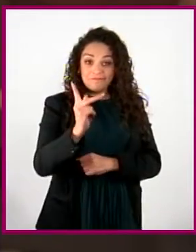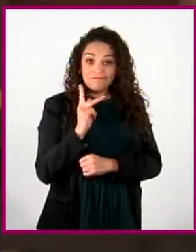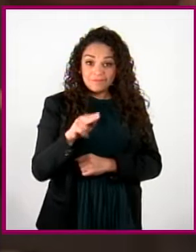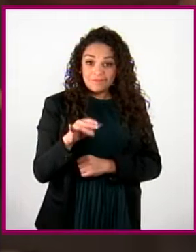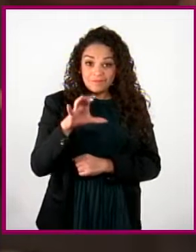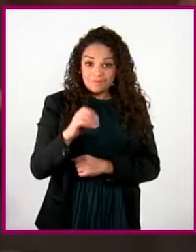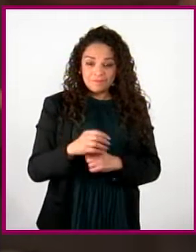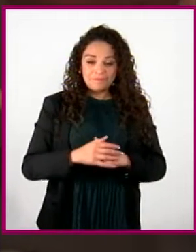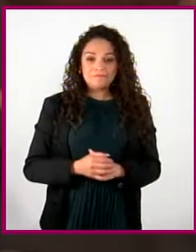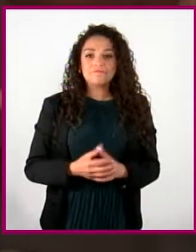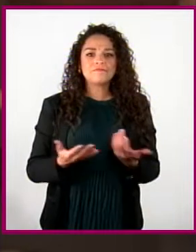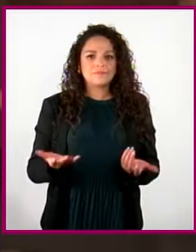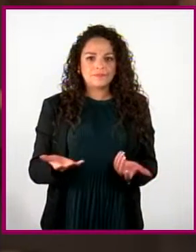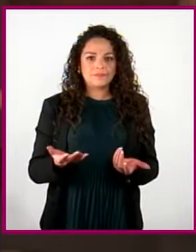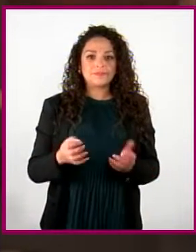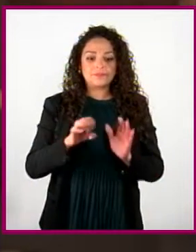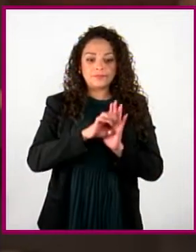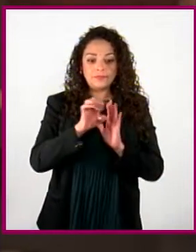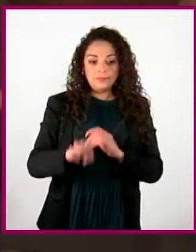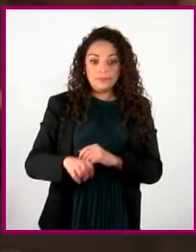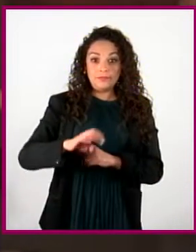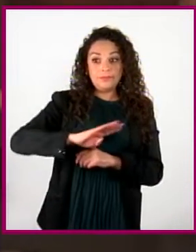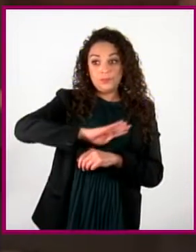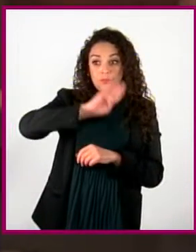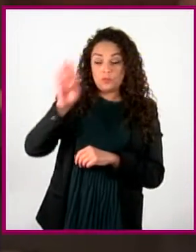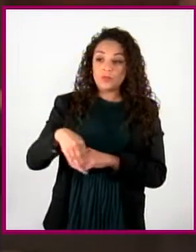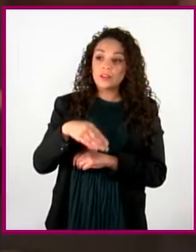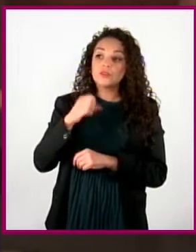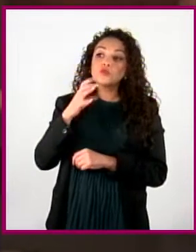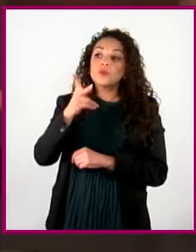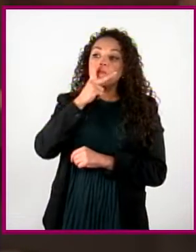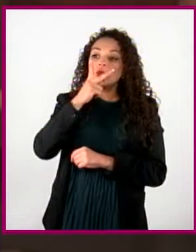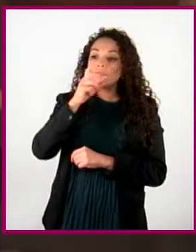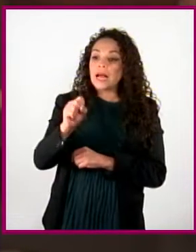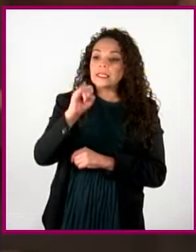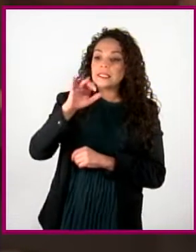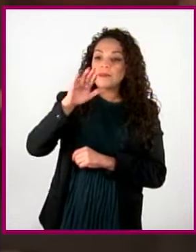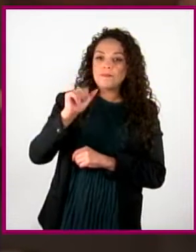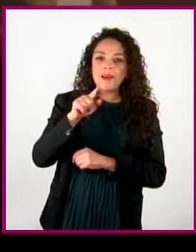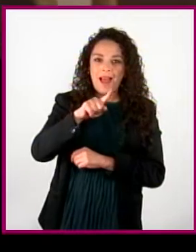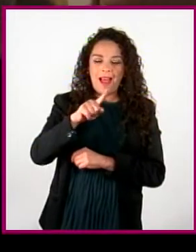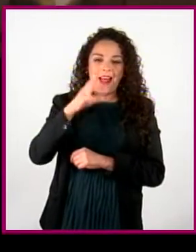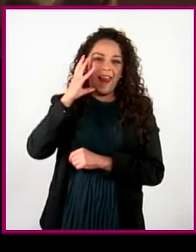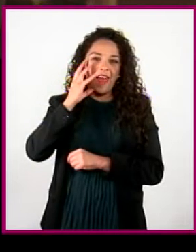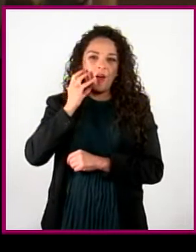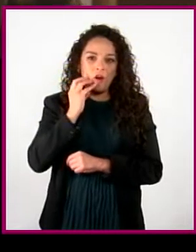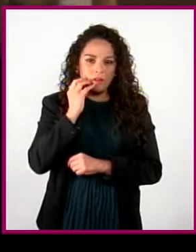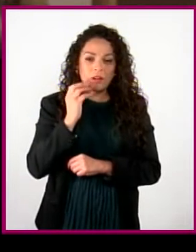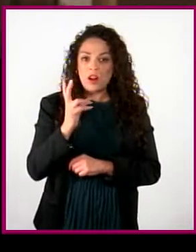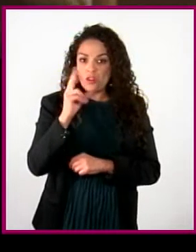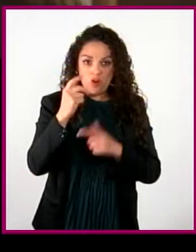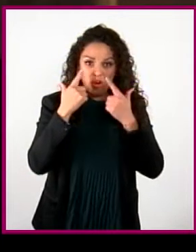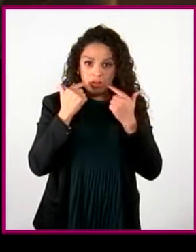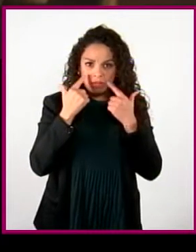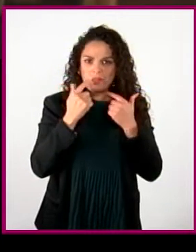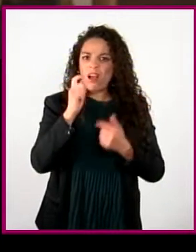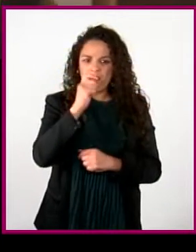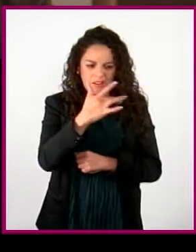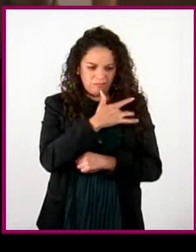inventes, o sea, quien no haya llorado con la muerte del papá de Simba, tiene atón en las venas, plomo en el corazón y